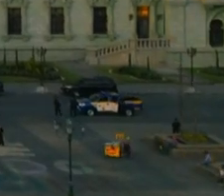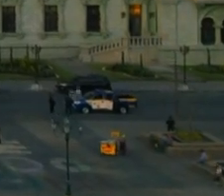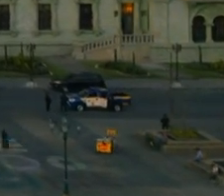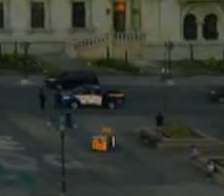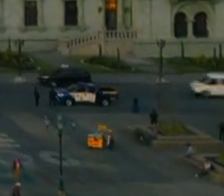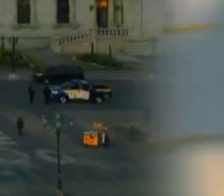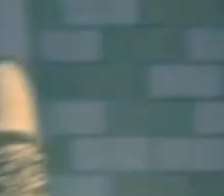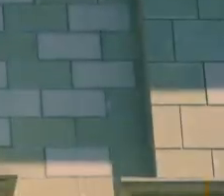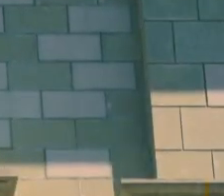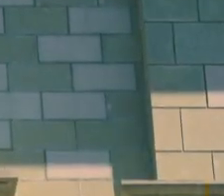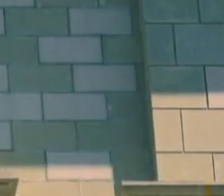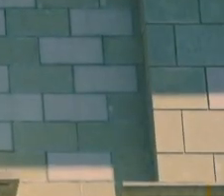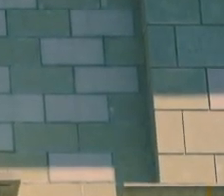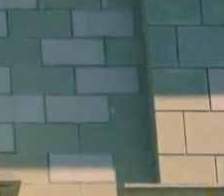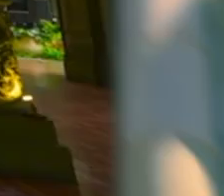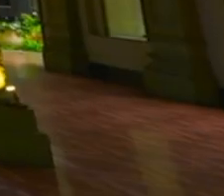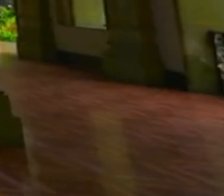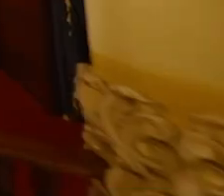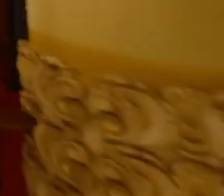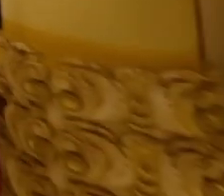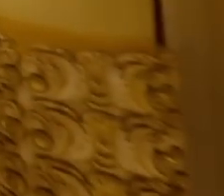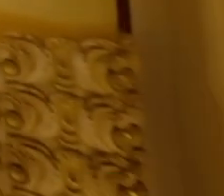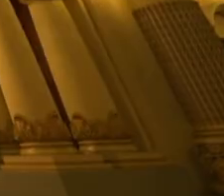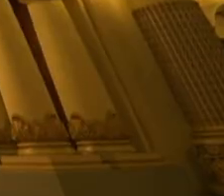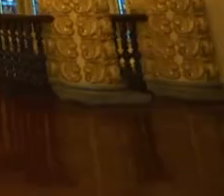Música i